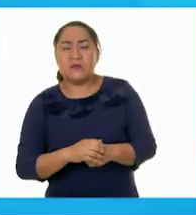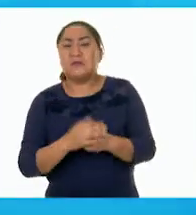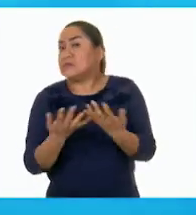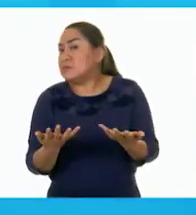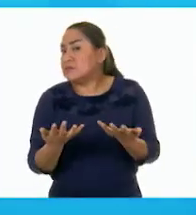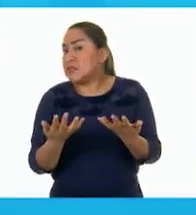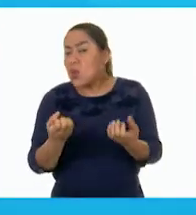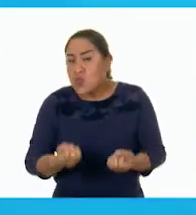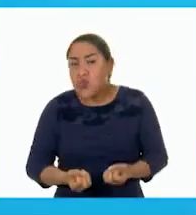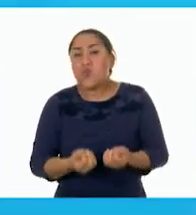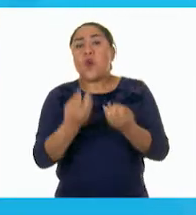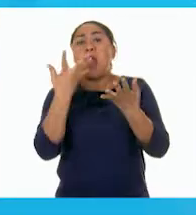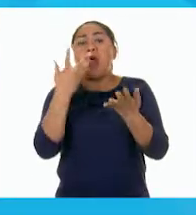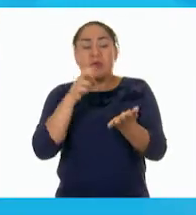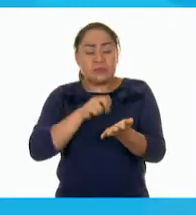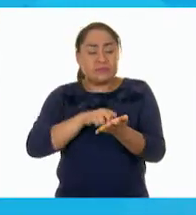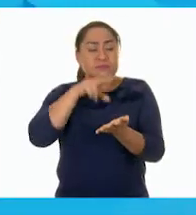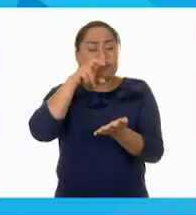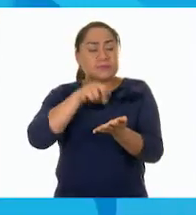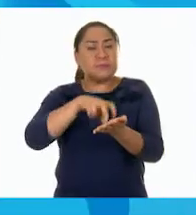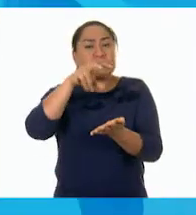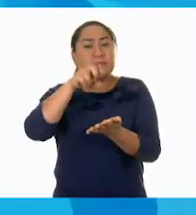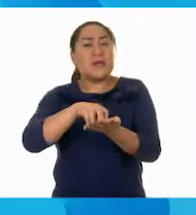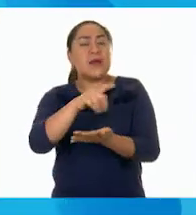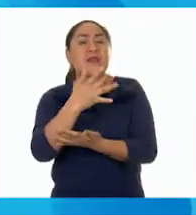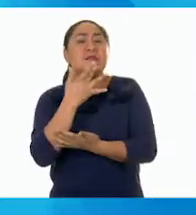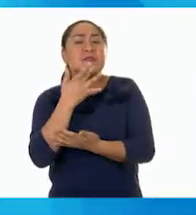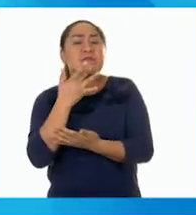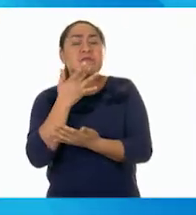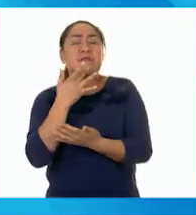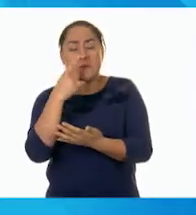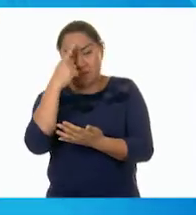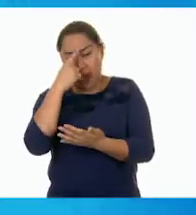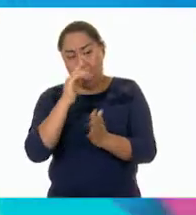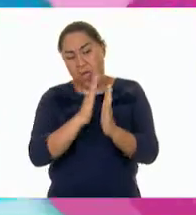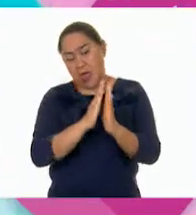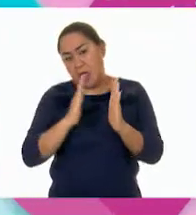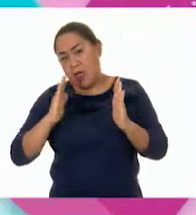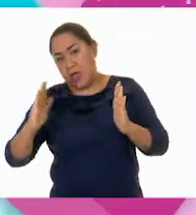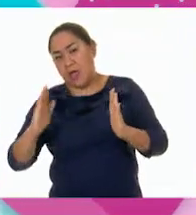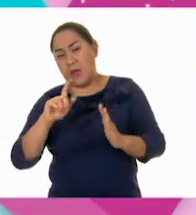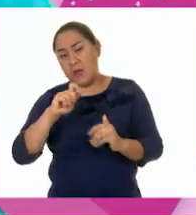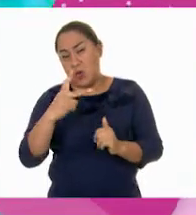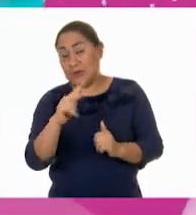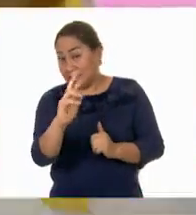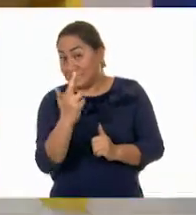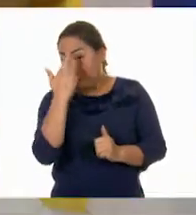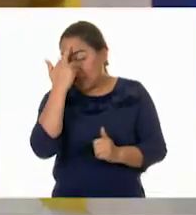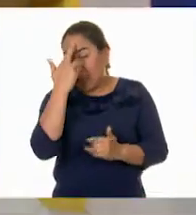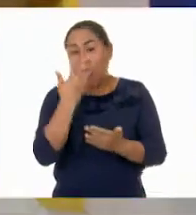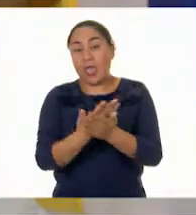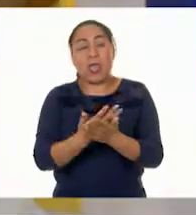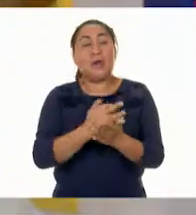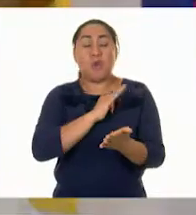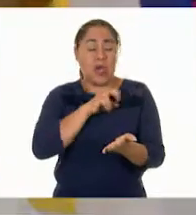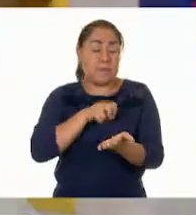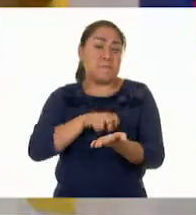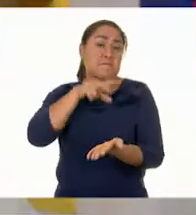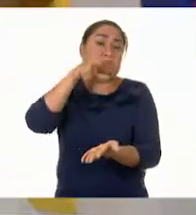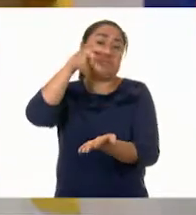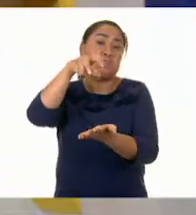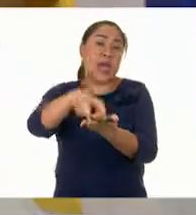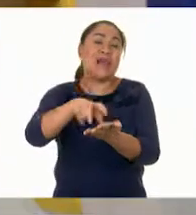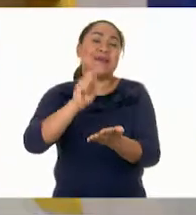tendrá que dar la rana Lucía para hacer veintiocho? Recuerden que hay saltos grandes que representan las decenas y